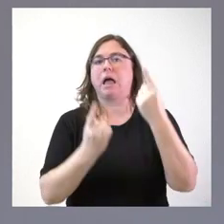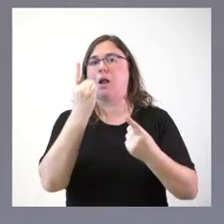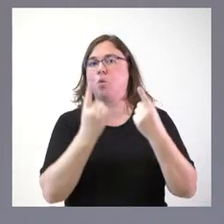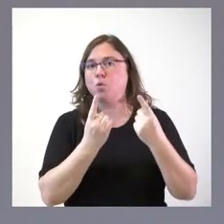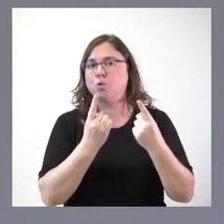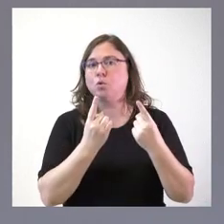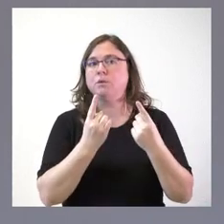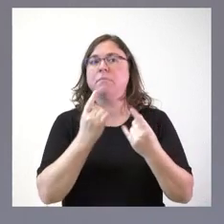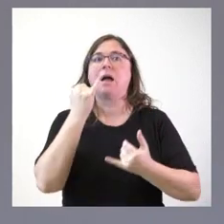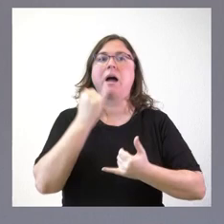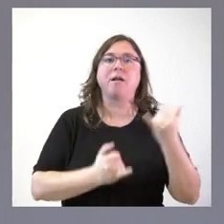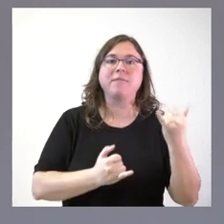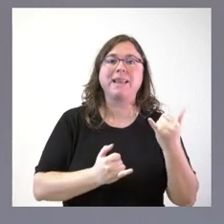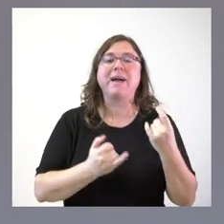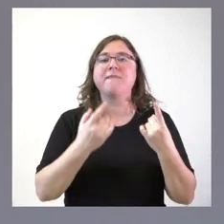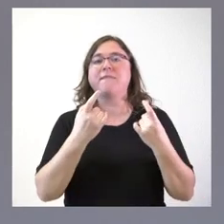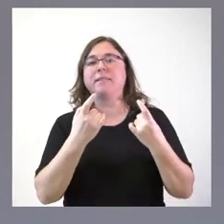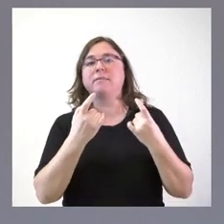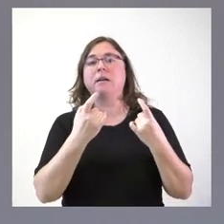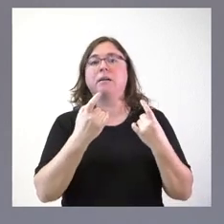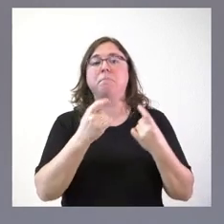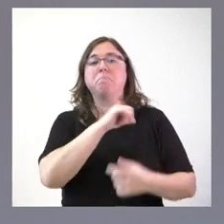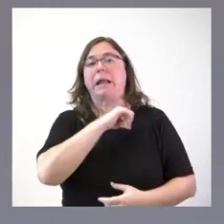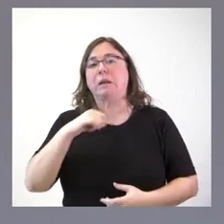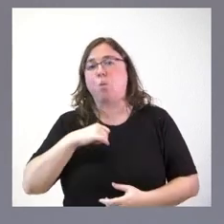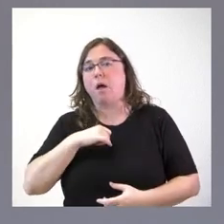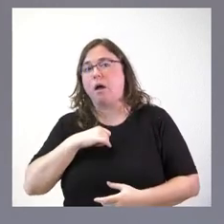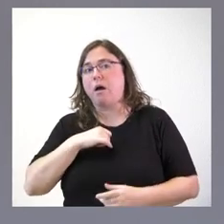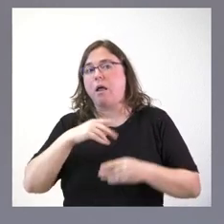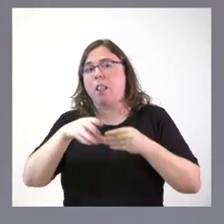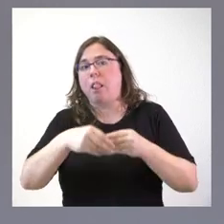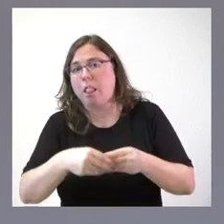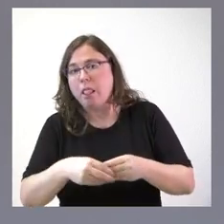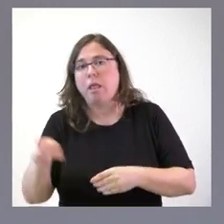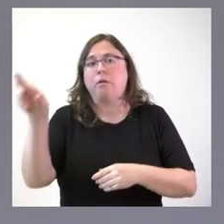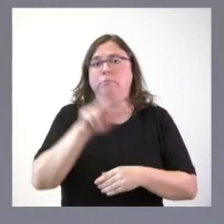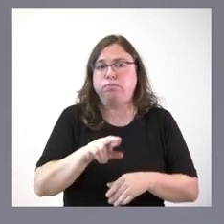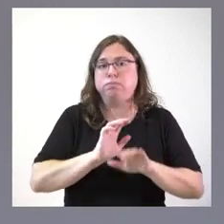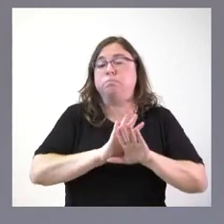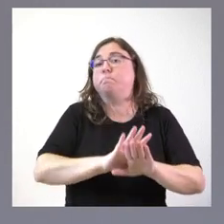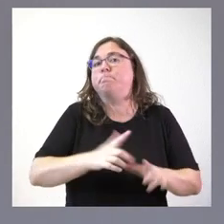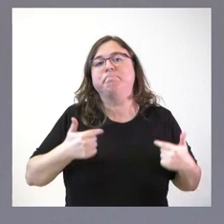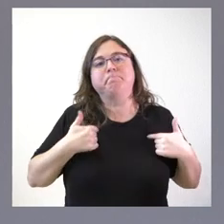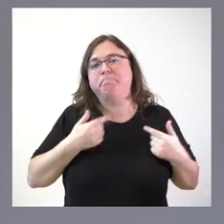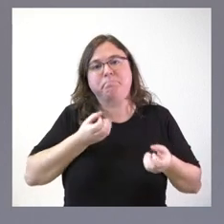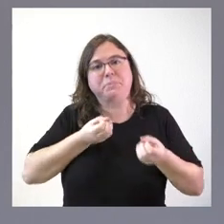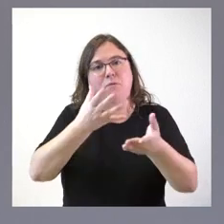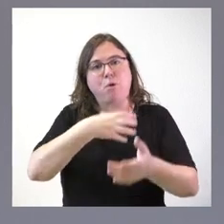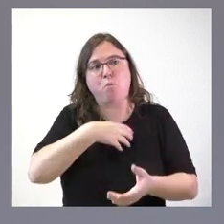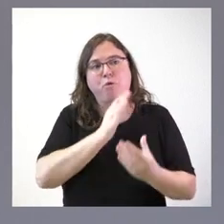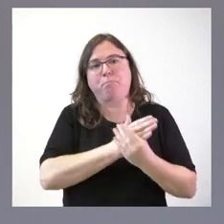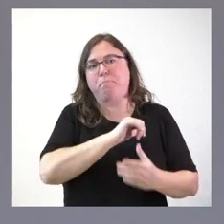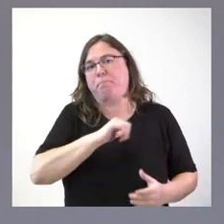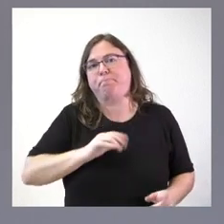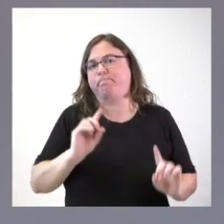finalmente es completado por parte del particular o que sea objeto o no es específico, yo aquí no puedo informar de ese expediente, pero